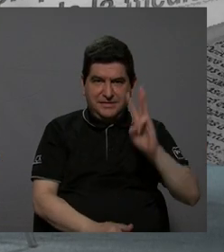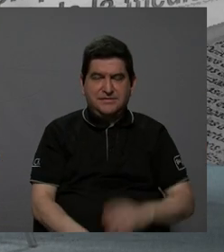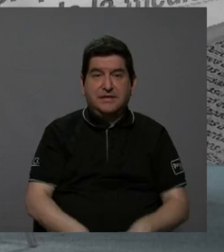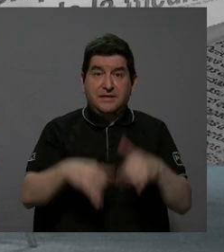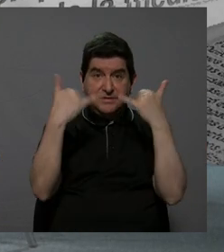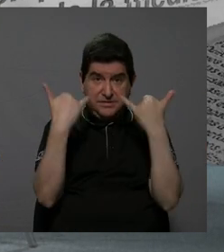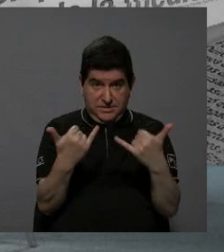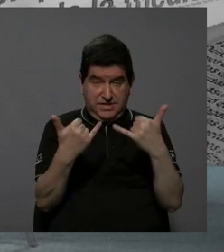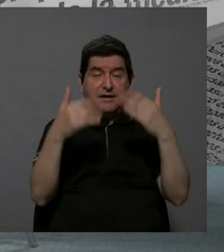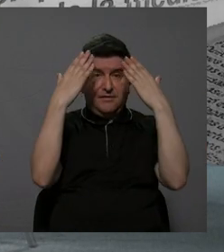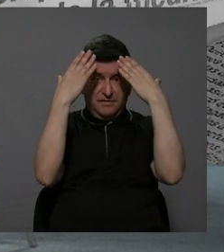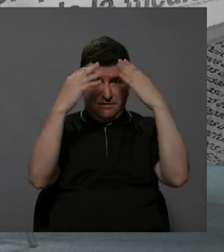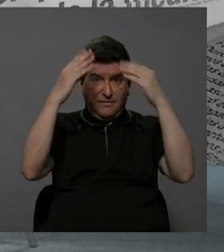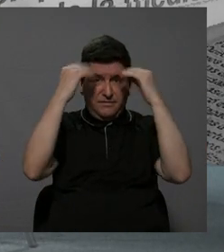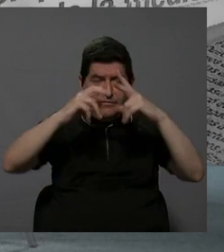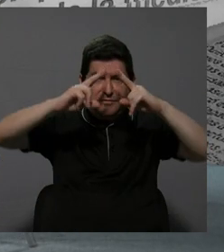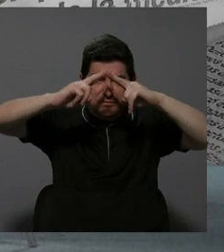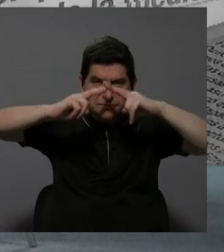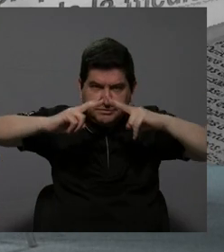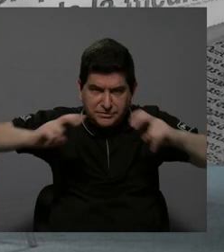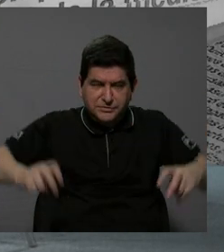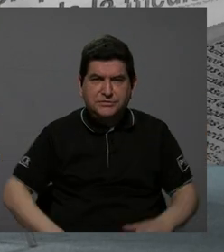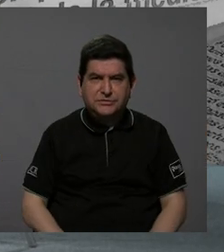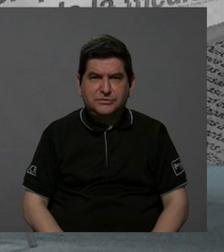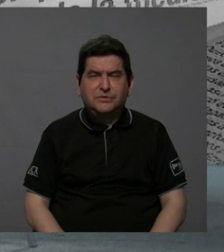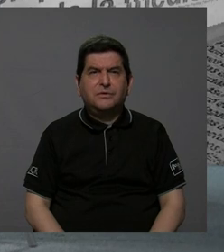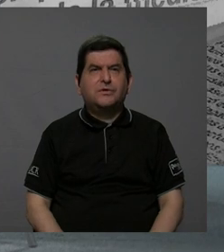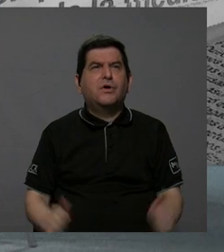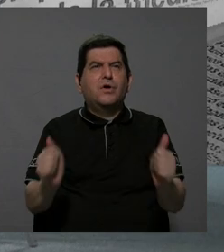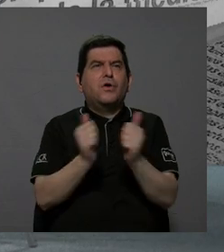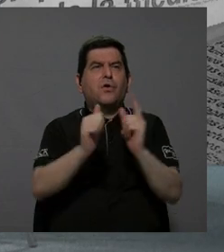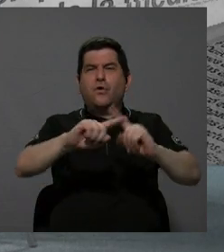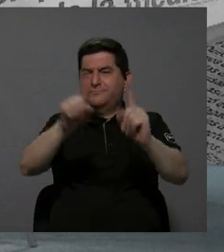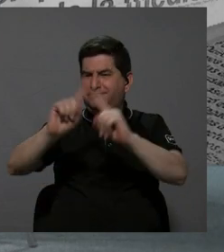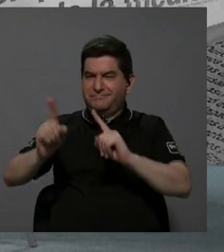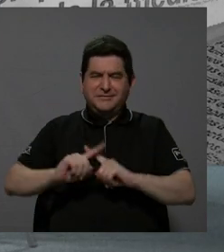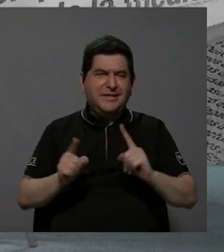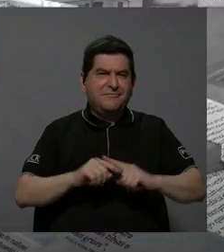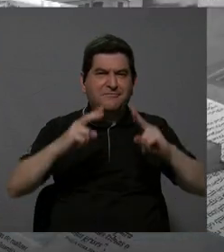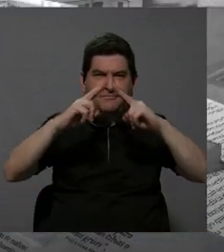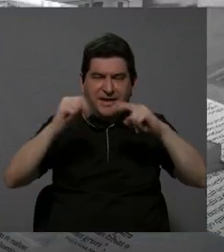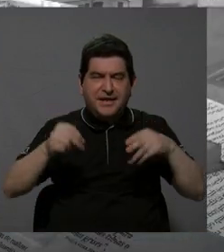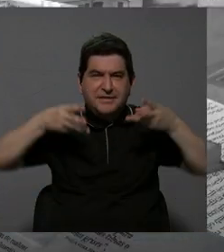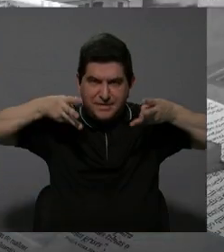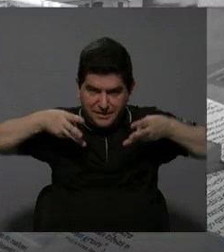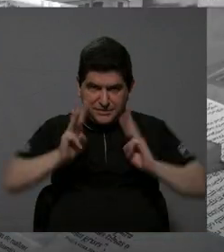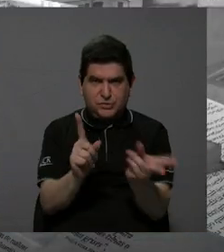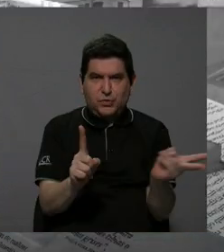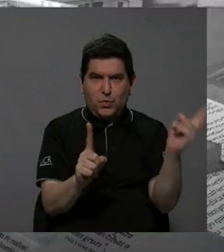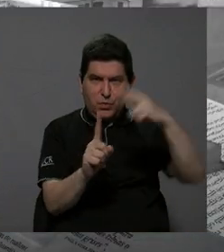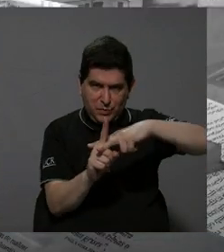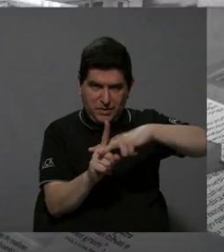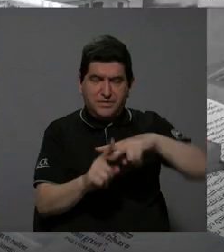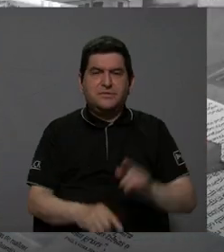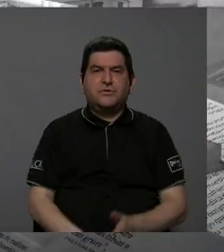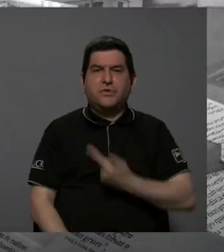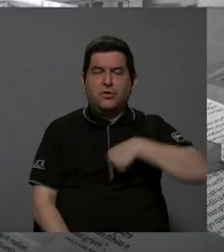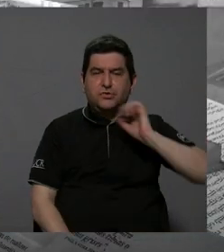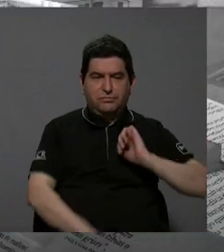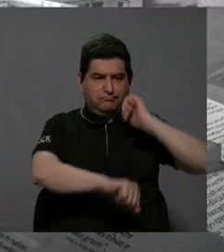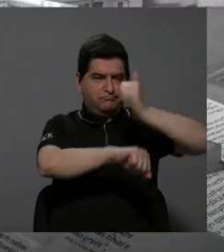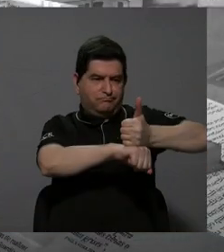la base de datos, se analiza y por medio de ciertos diferentes análisis y métodos que se aplican, logramos